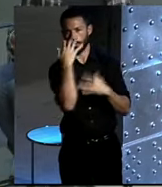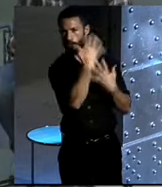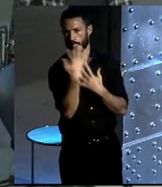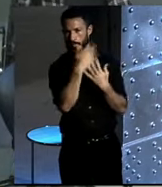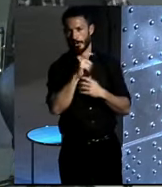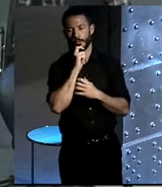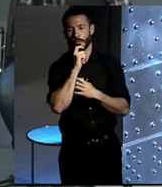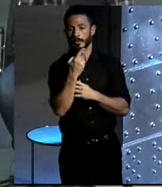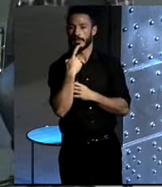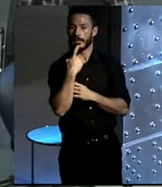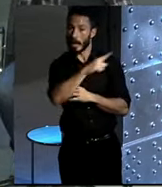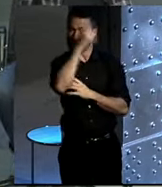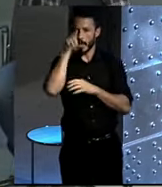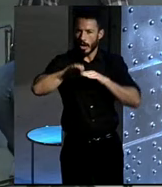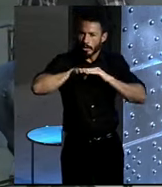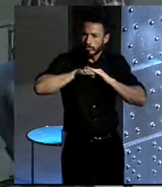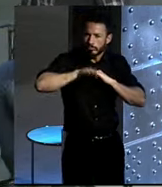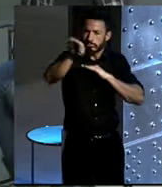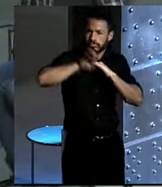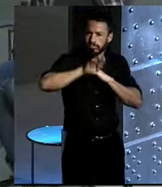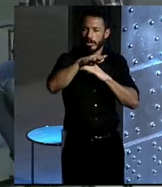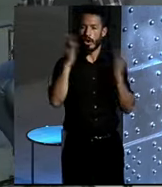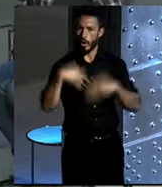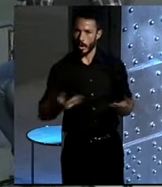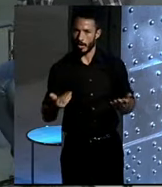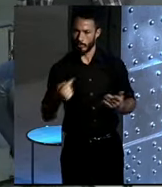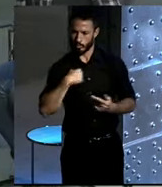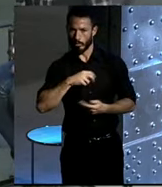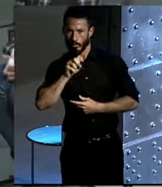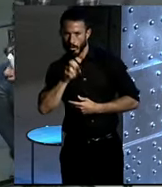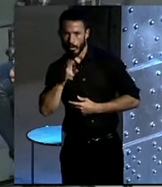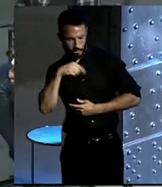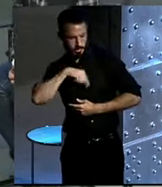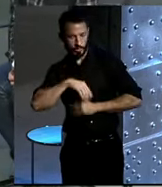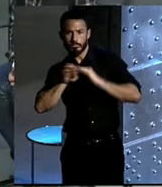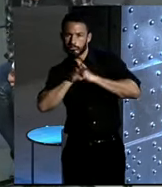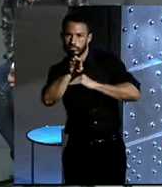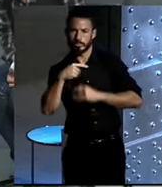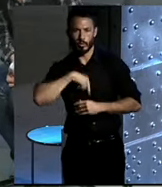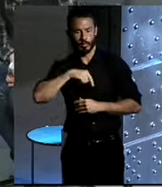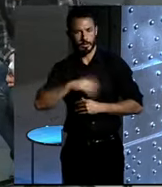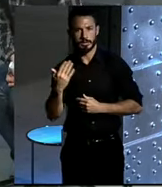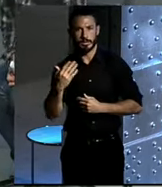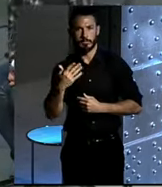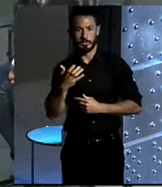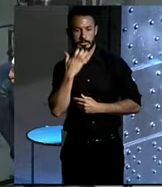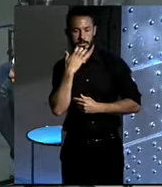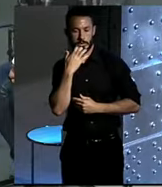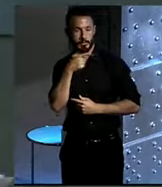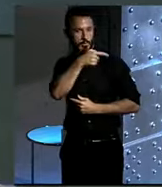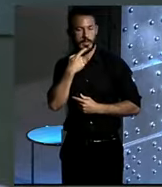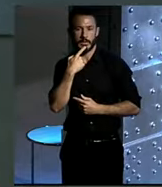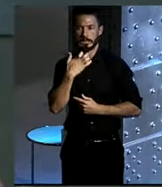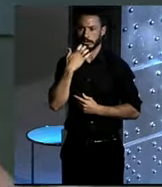no hay tantas cuestas. Yo caminando las siento. Y tú decías, y las cuestas se suben. Porque si puedo yo, puede cualquiera. Evidentemente no eres